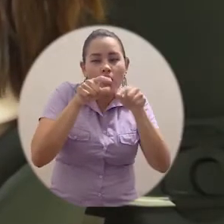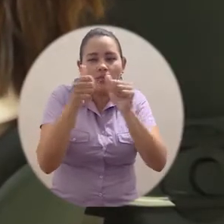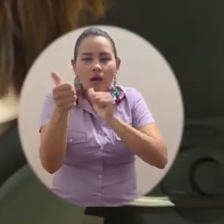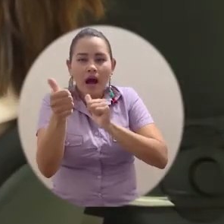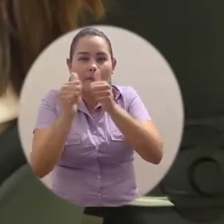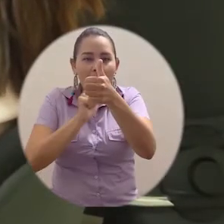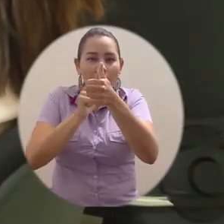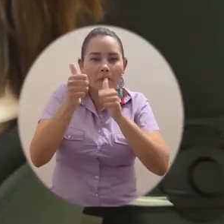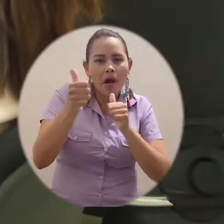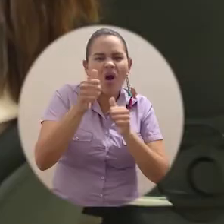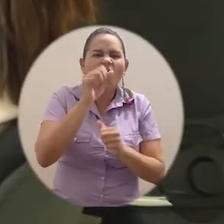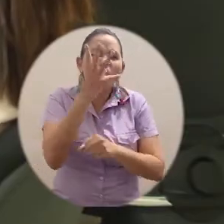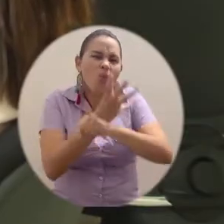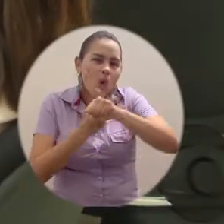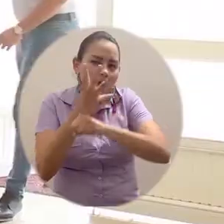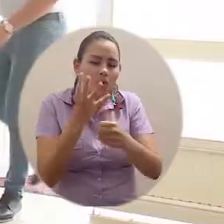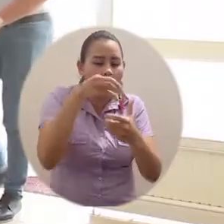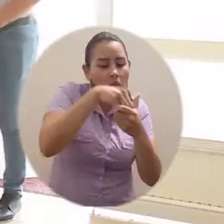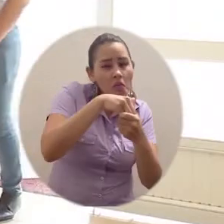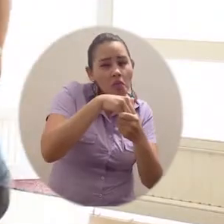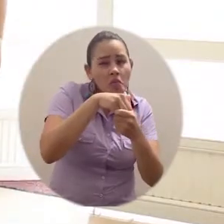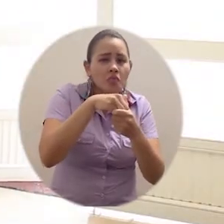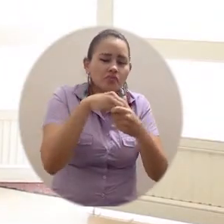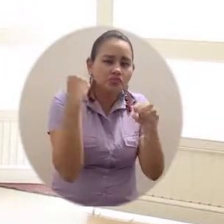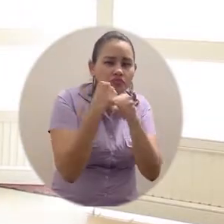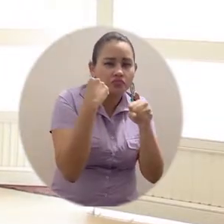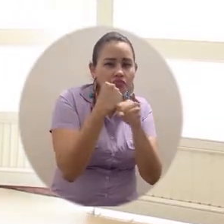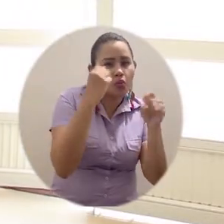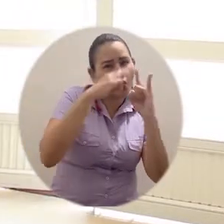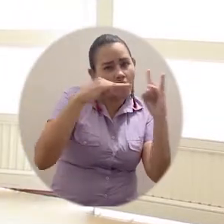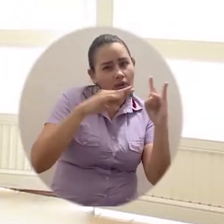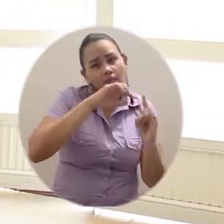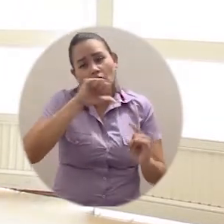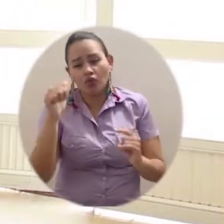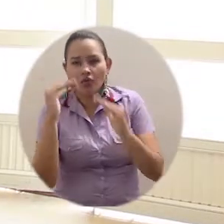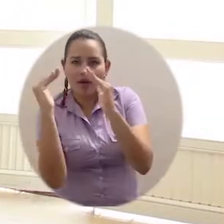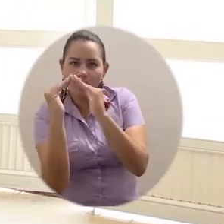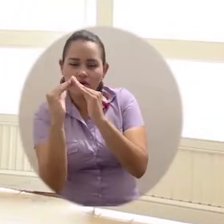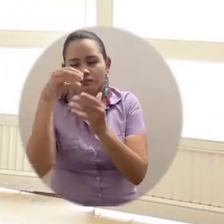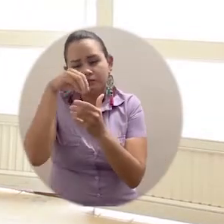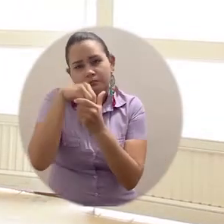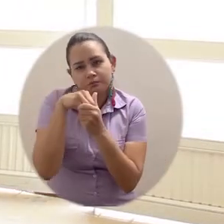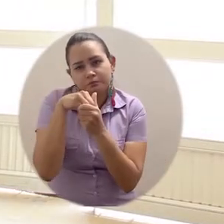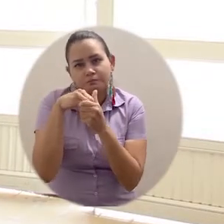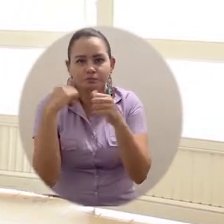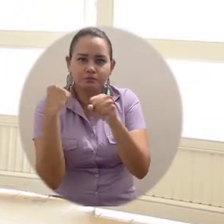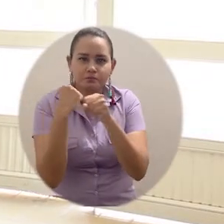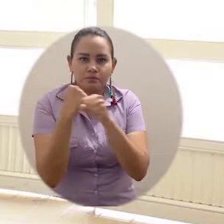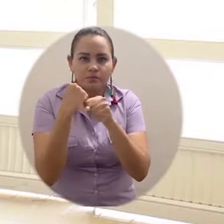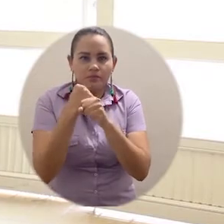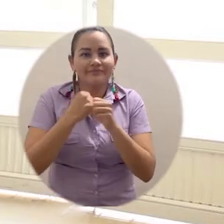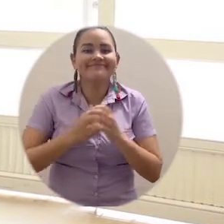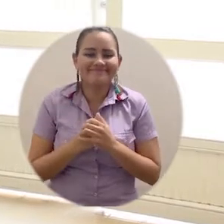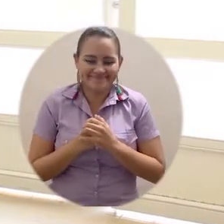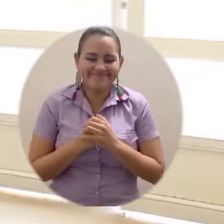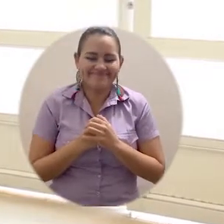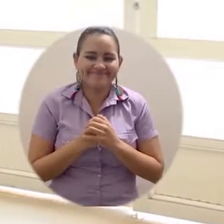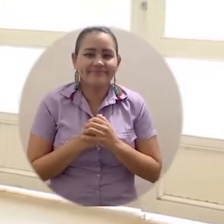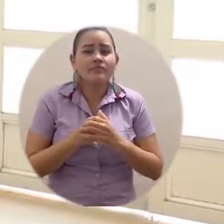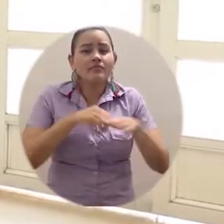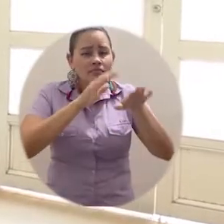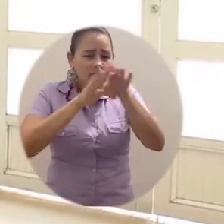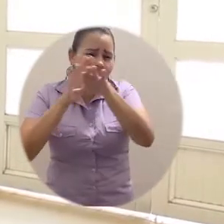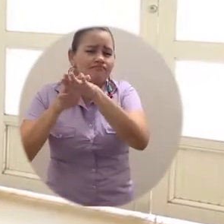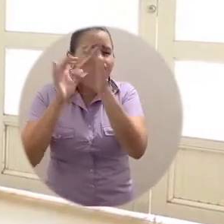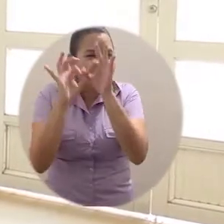tengan una jornada presencial de 4 horas y el resto de la jornada mediante la modalidad de teletrabajo. Es muy importante decirlo, excluyendo